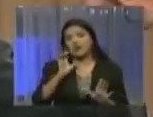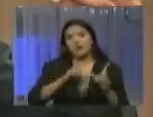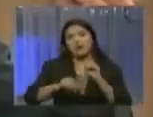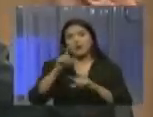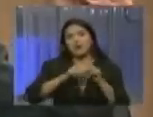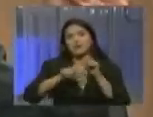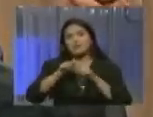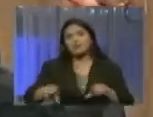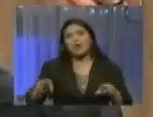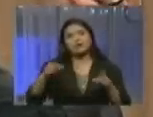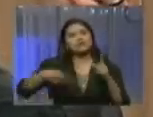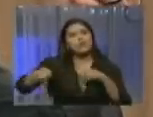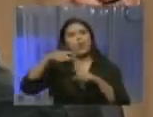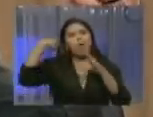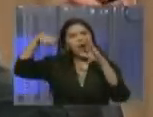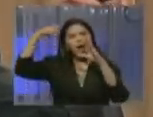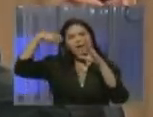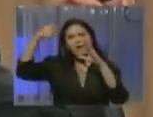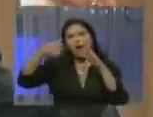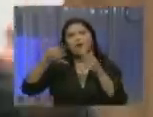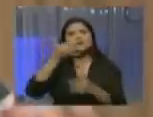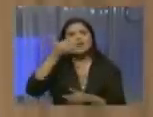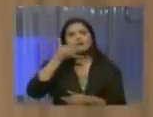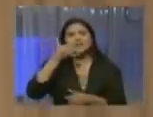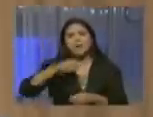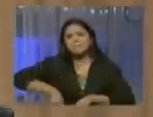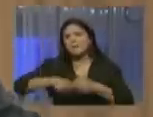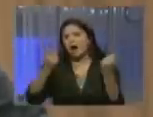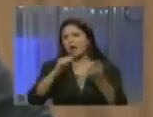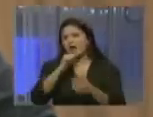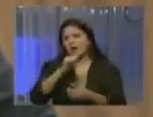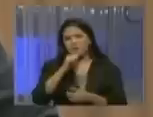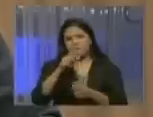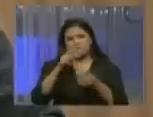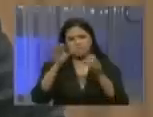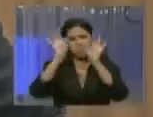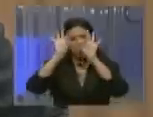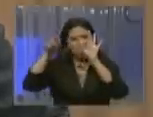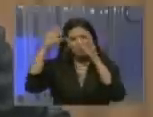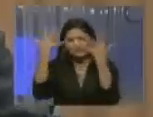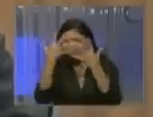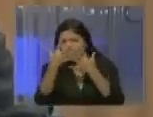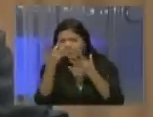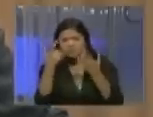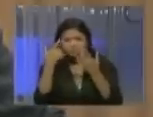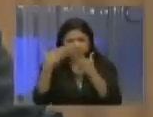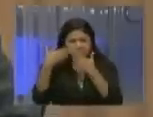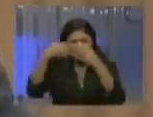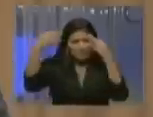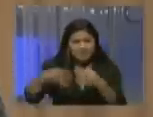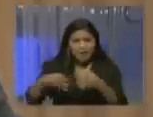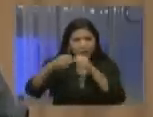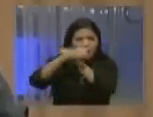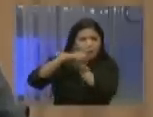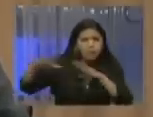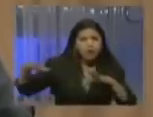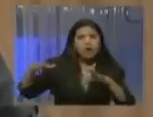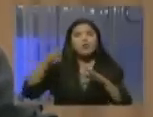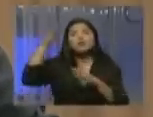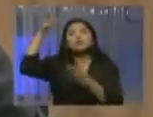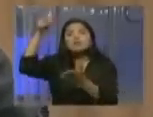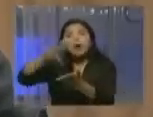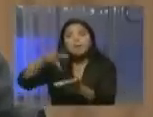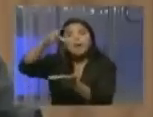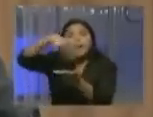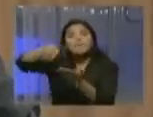de los que usted habla eran todos videos grabados con celular de muy mala calidad donde de hecho no se veía una evidencia real de esos bombardeos. Cuando llegamos a la plaza verde,